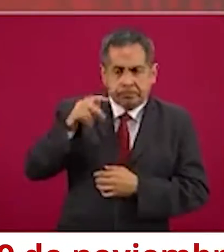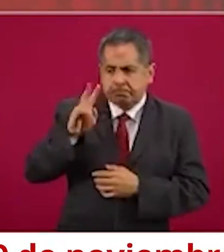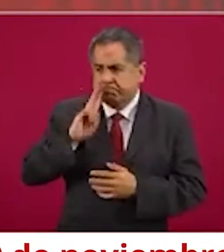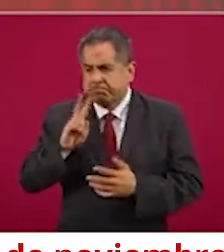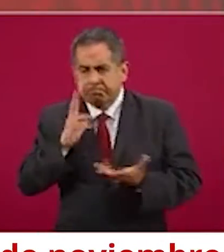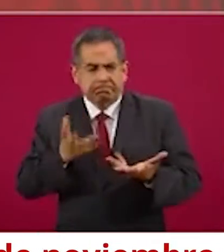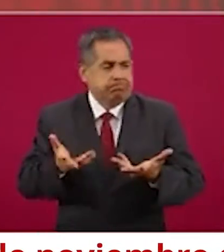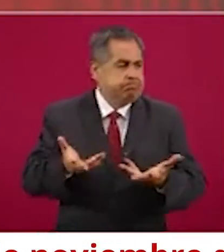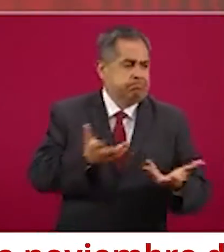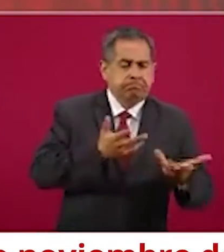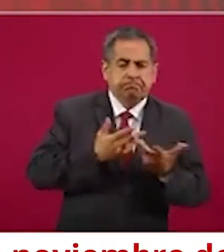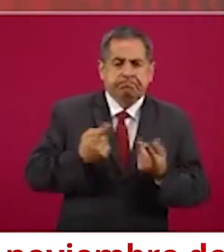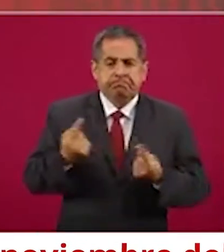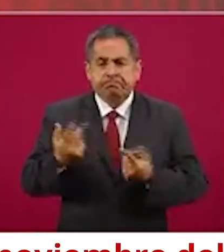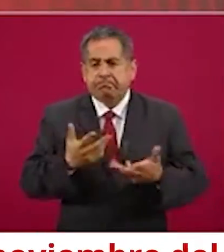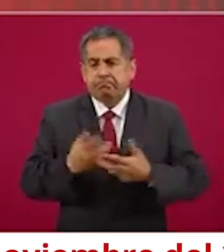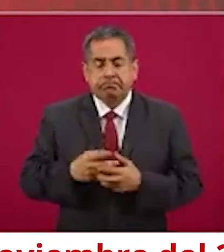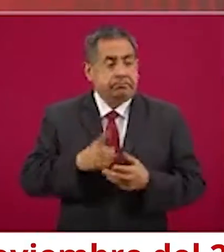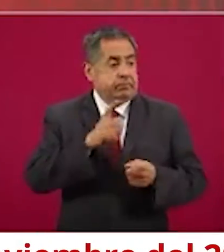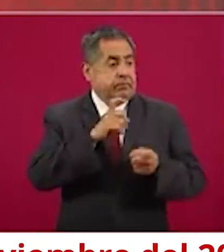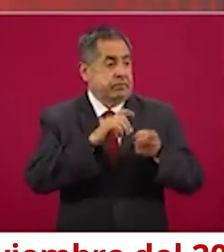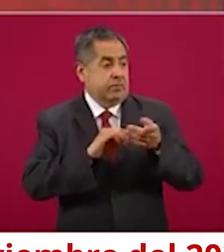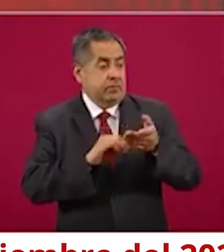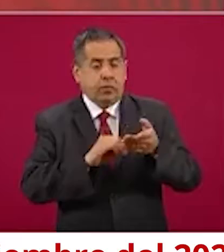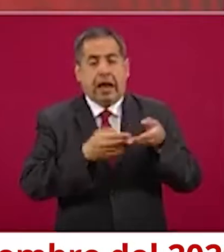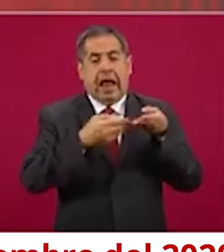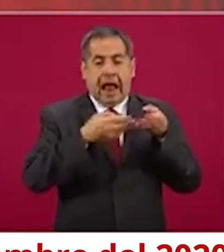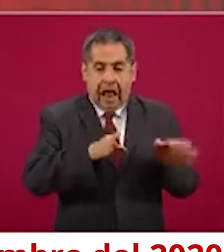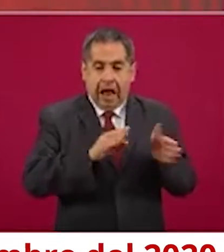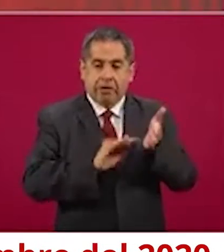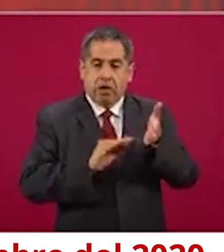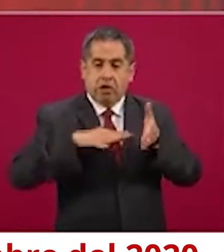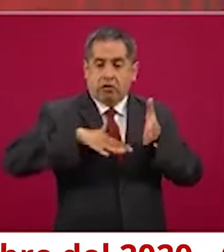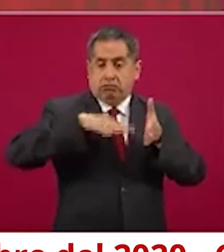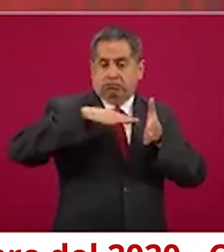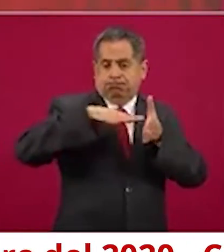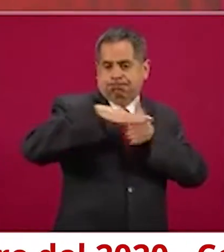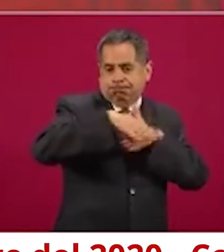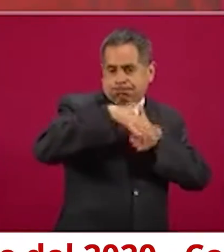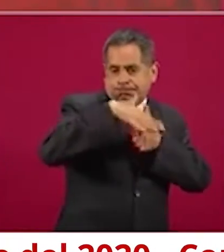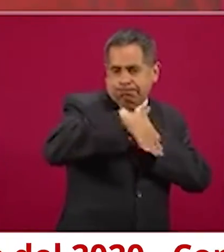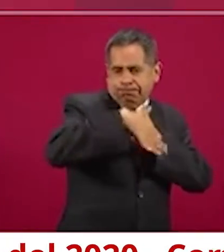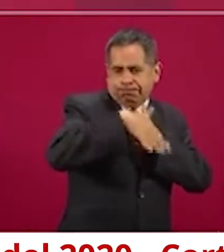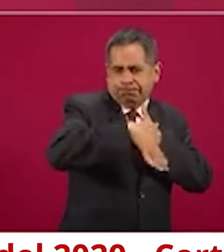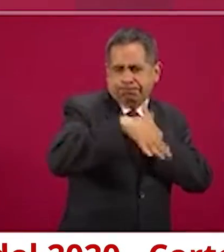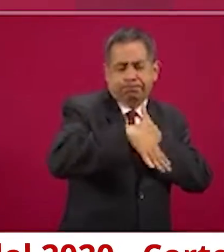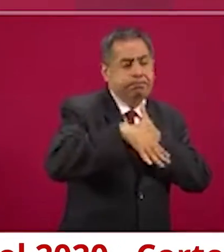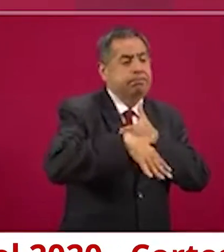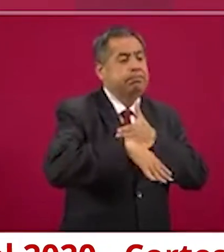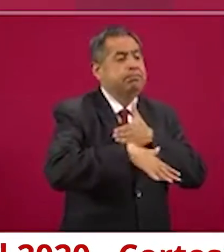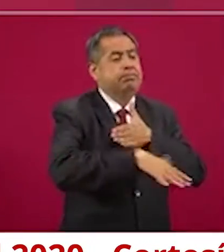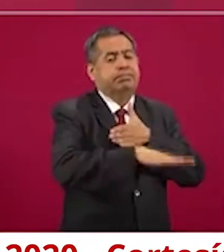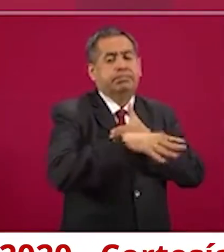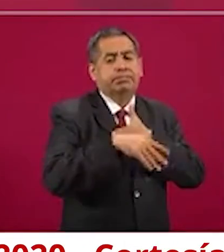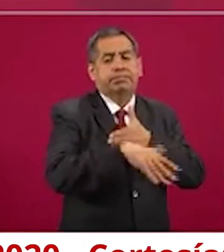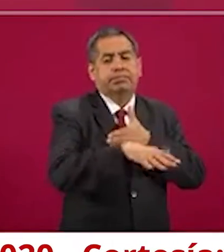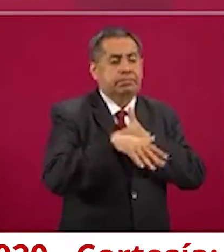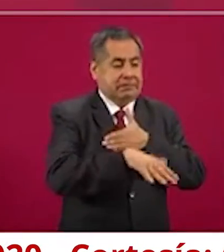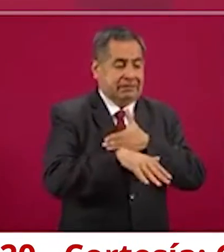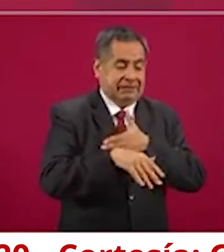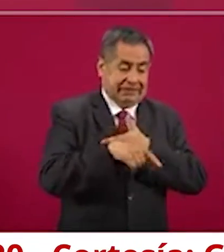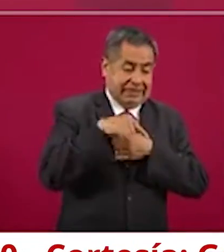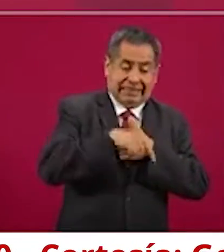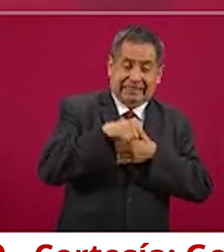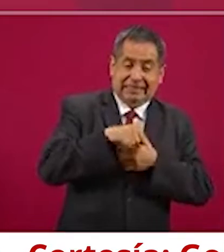defogar la presa y toda esa agua iba a causar